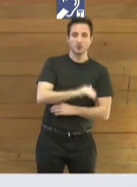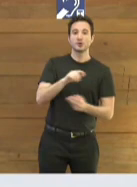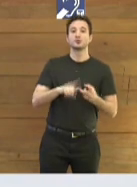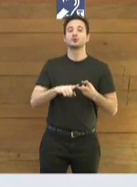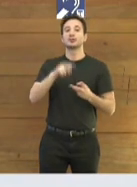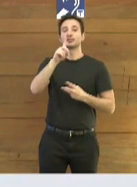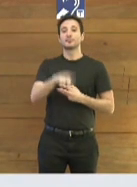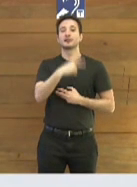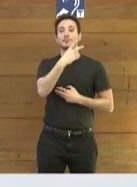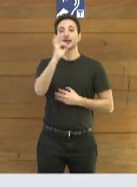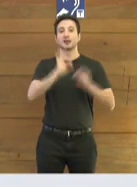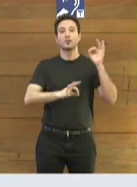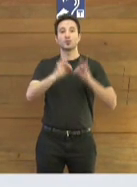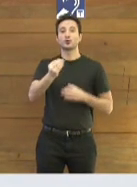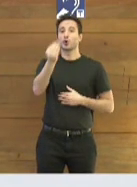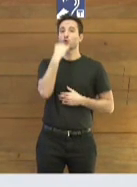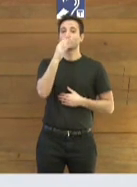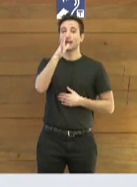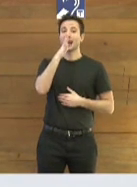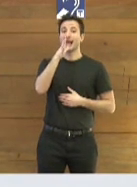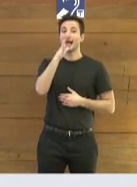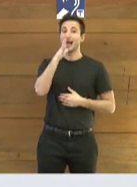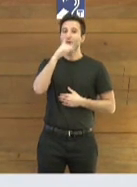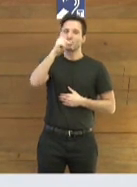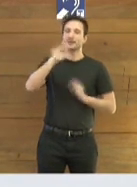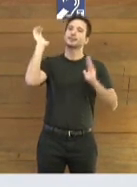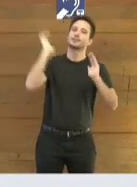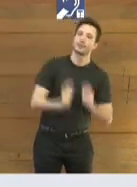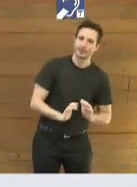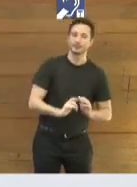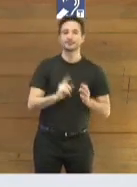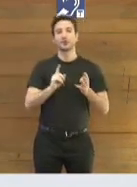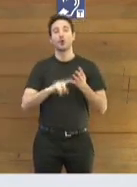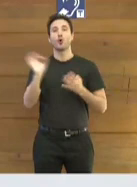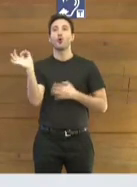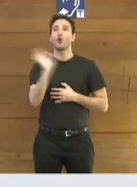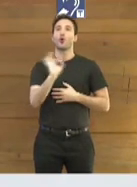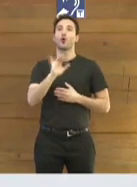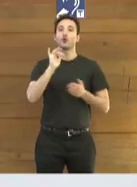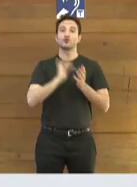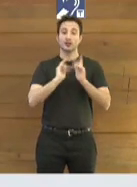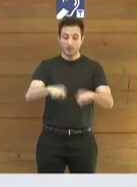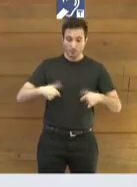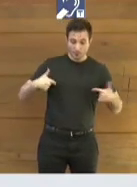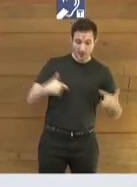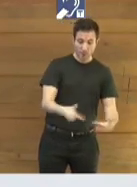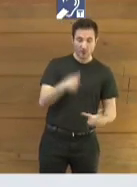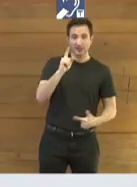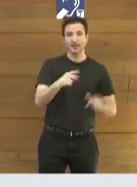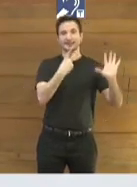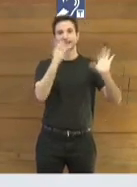el consumo de agua en el mismo periodo, o por ejemplo, en reducir los residuos en más de un